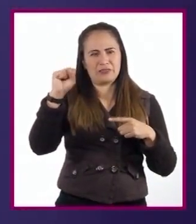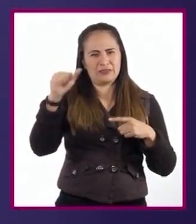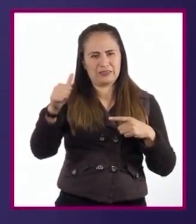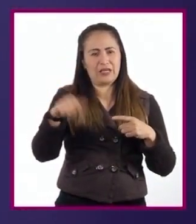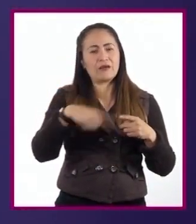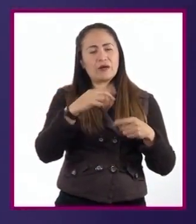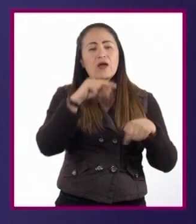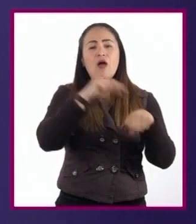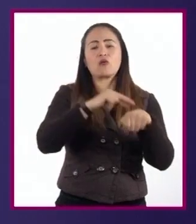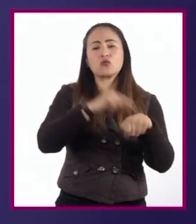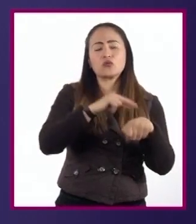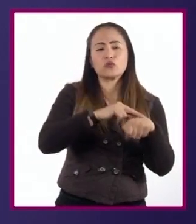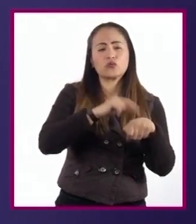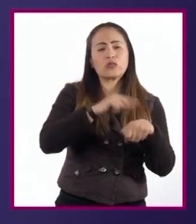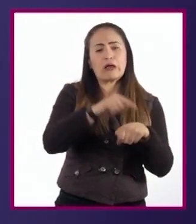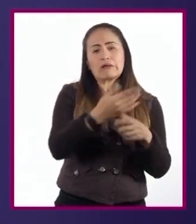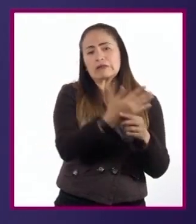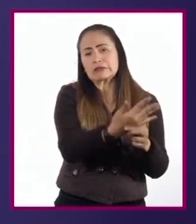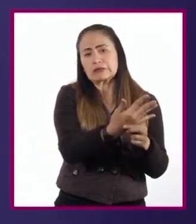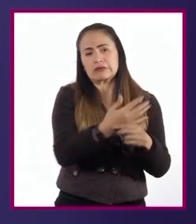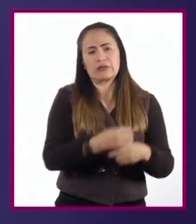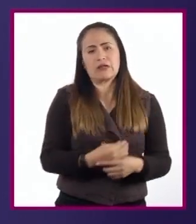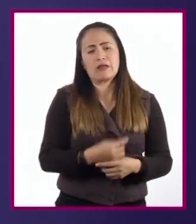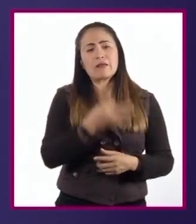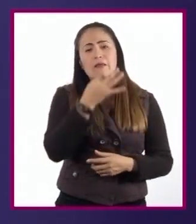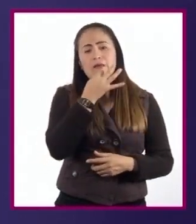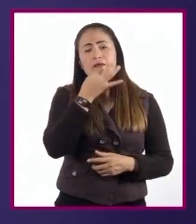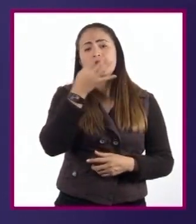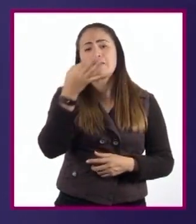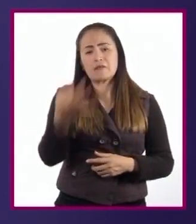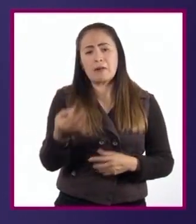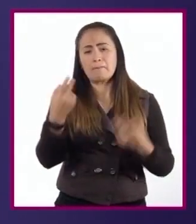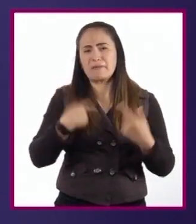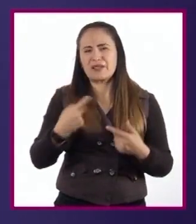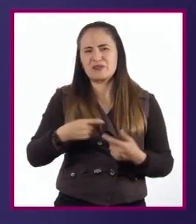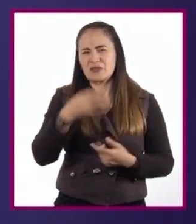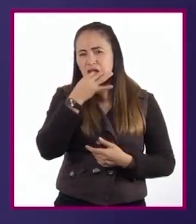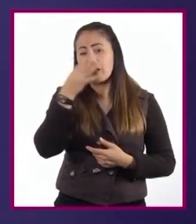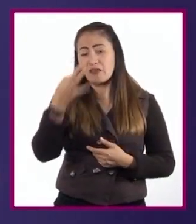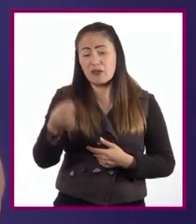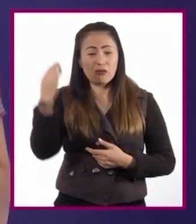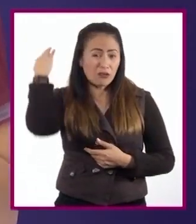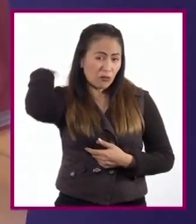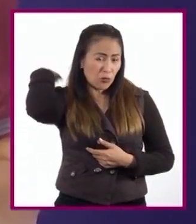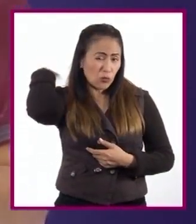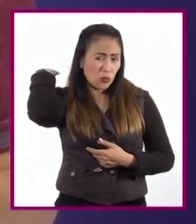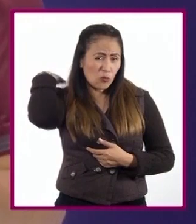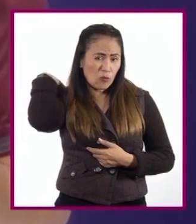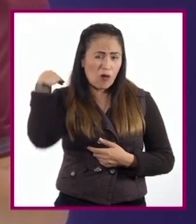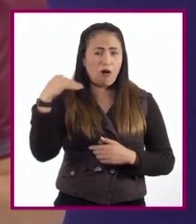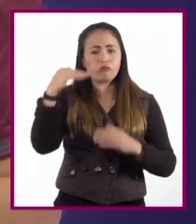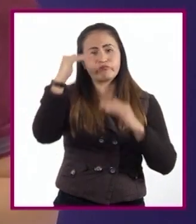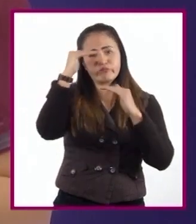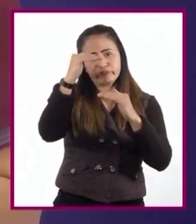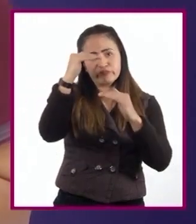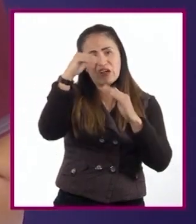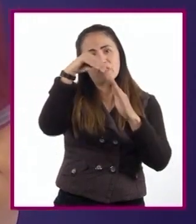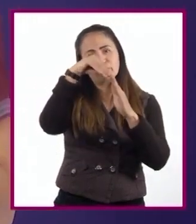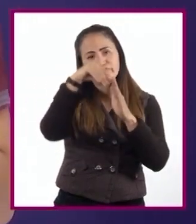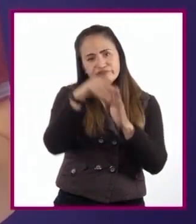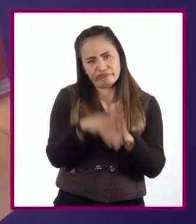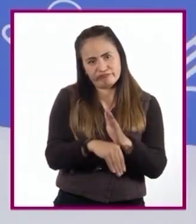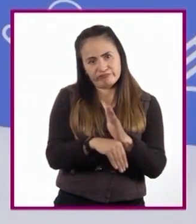como autoridad, quien fue el que le informó a esta persona que su capacidad pulmonar se había reducido.